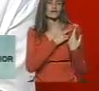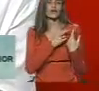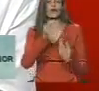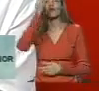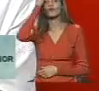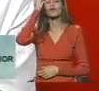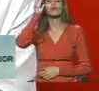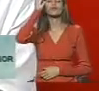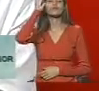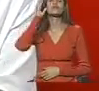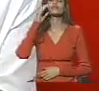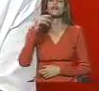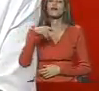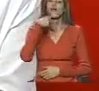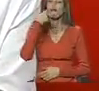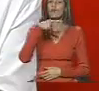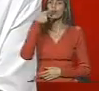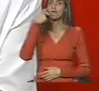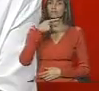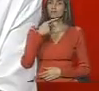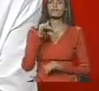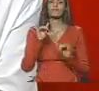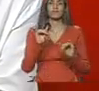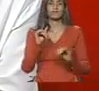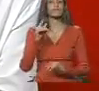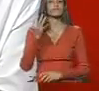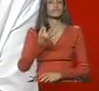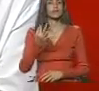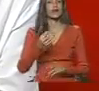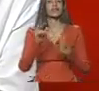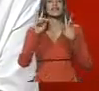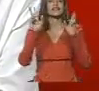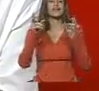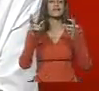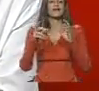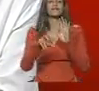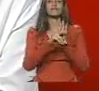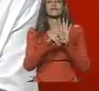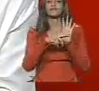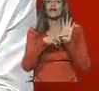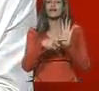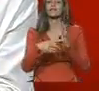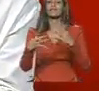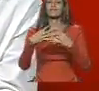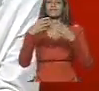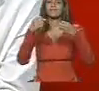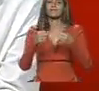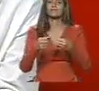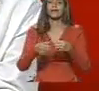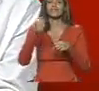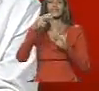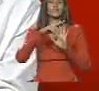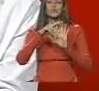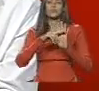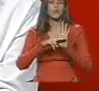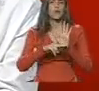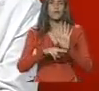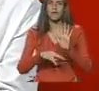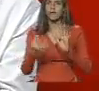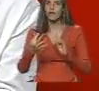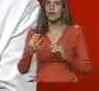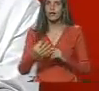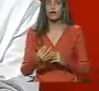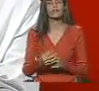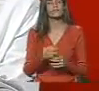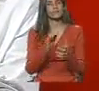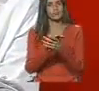conciencia política. Y precisamente este tema del Código Orgánico Penitenciario, más allá de una norma, Aristóbulo y